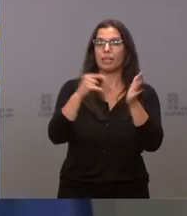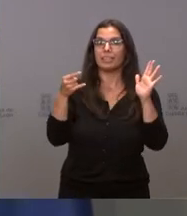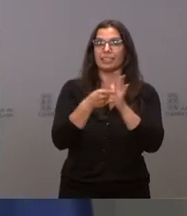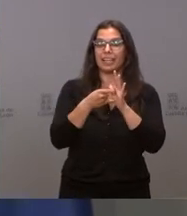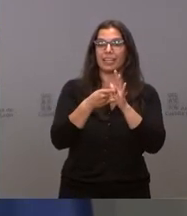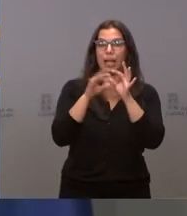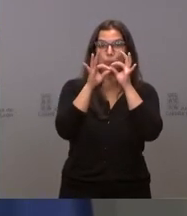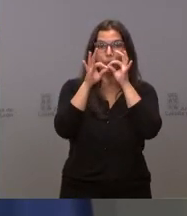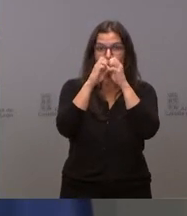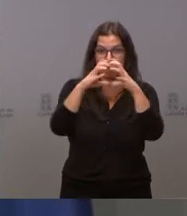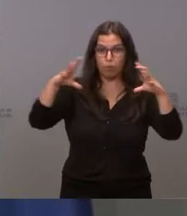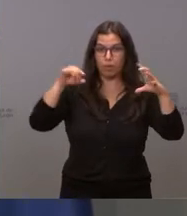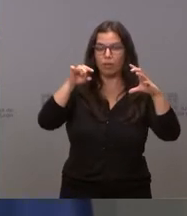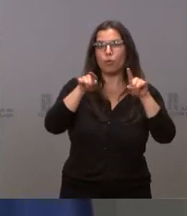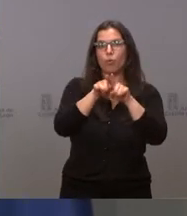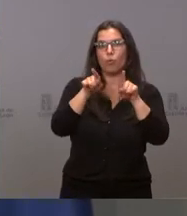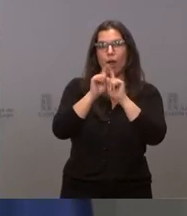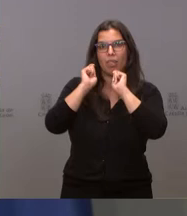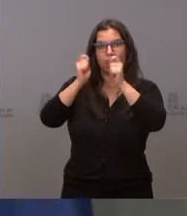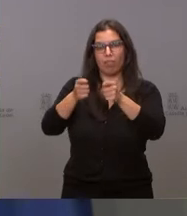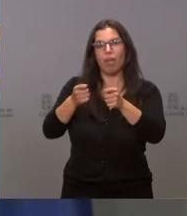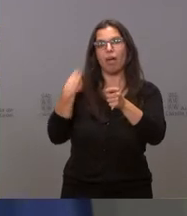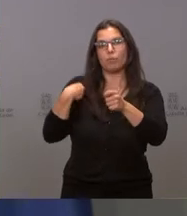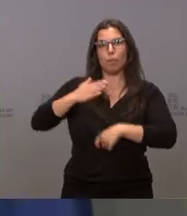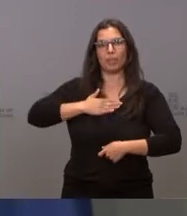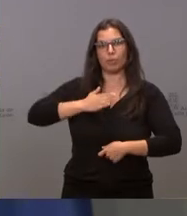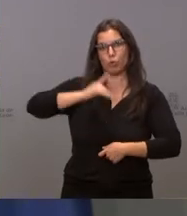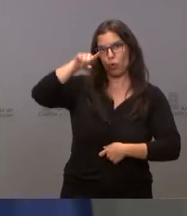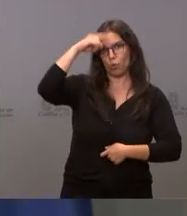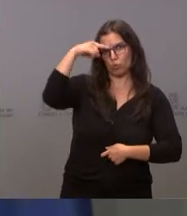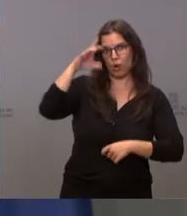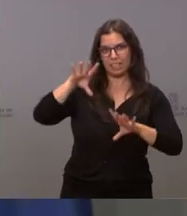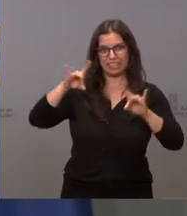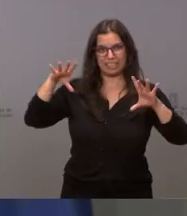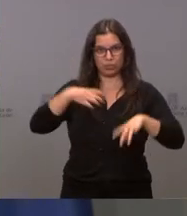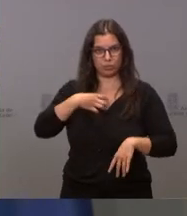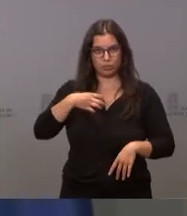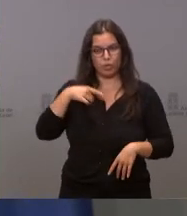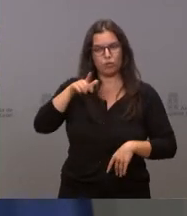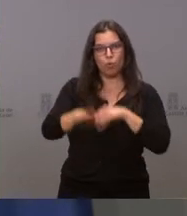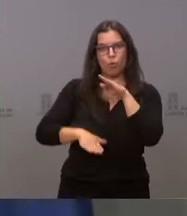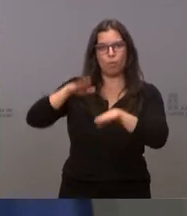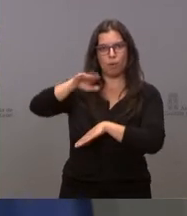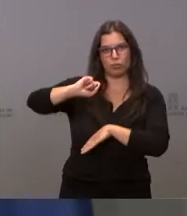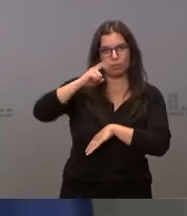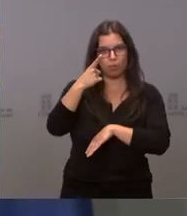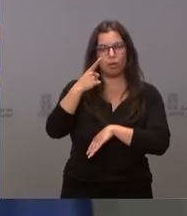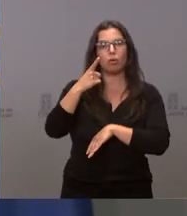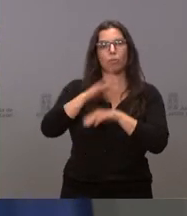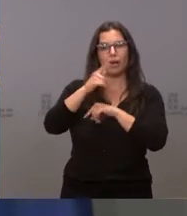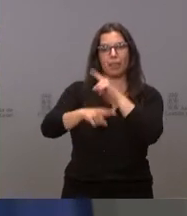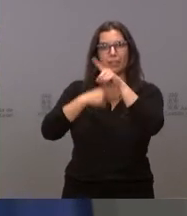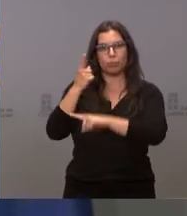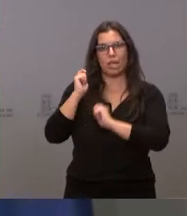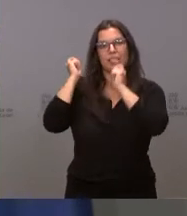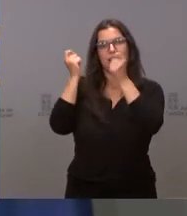vidrio soplado como manifestación representativa del patrimonio cultural inmaterial. Este es un paso previo a su pretendida